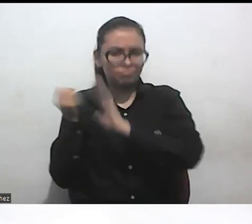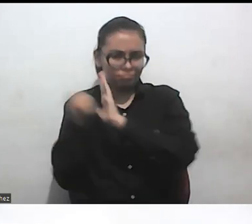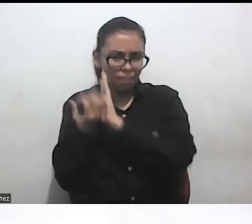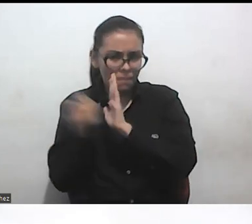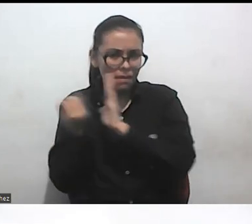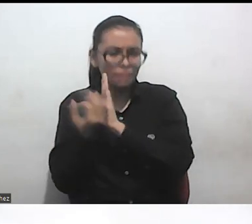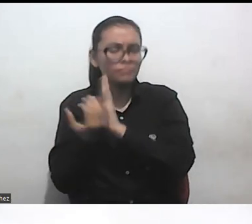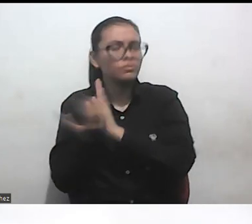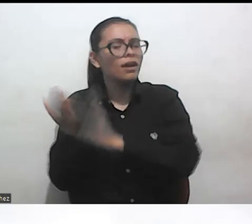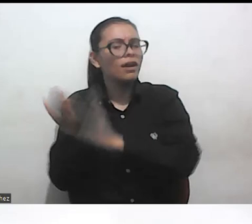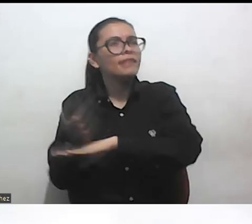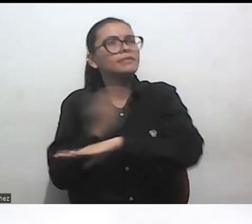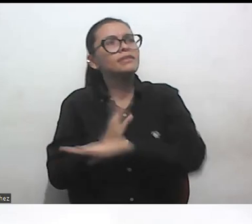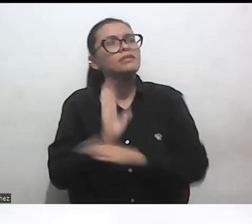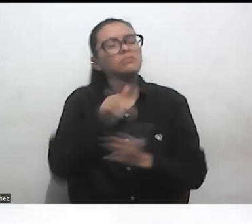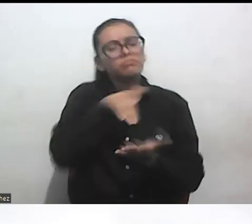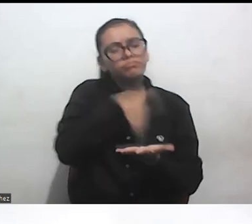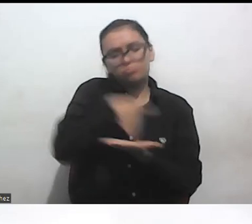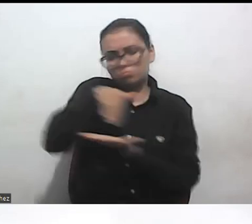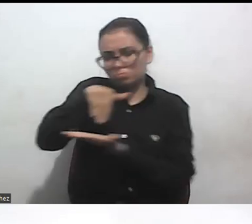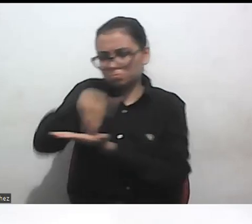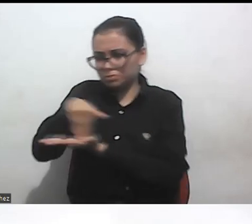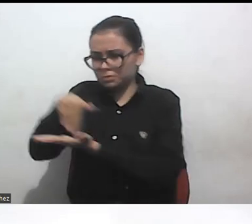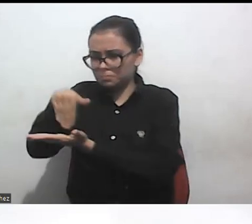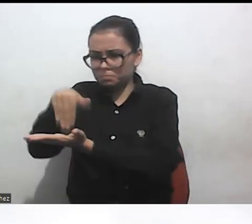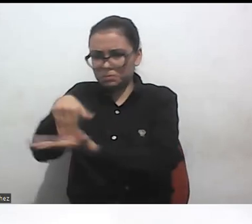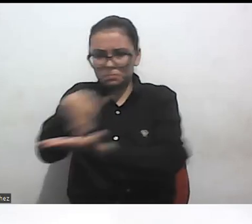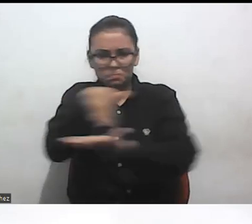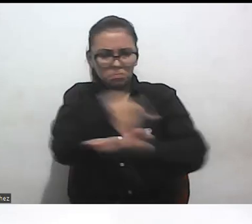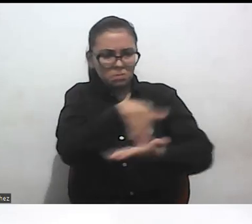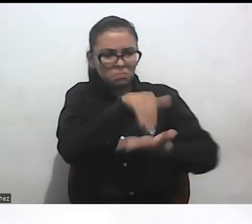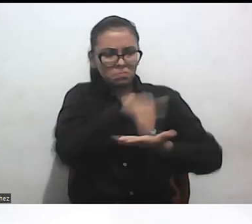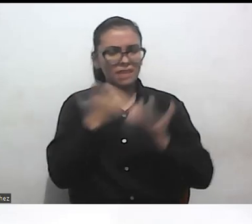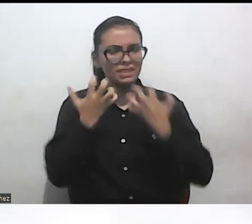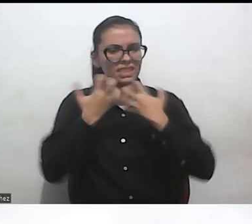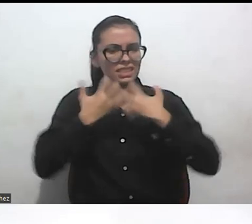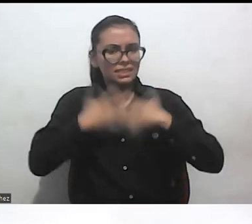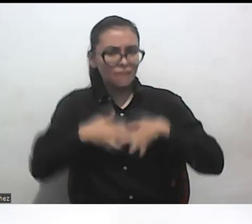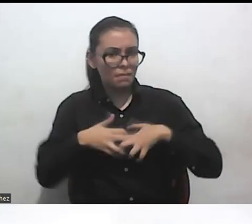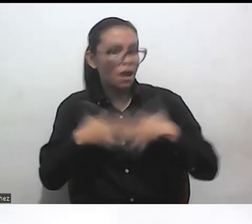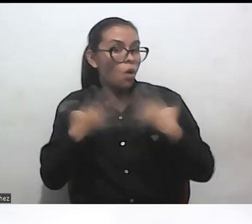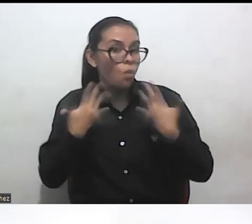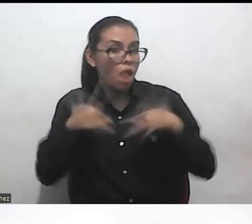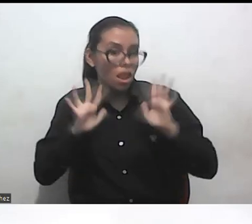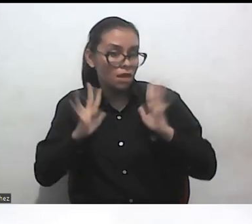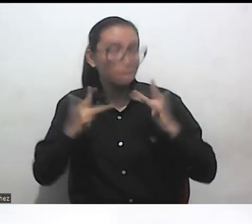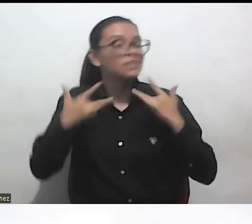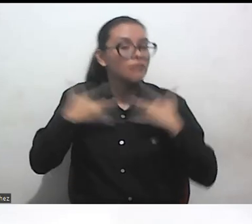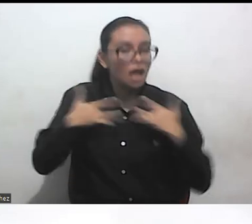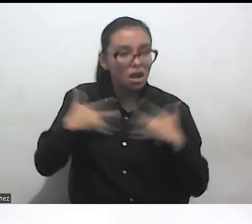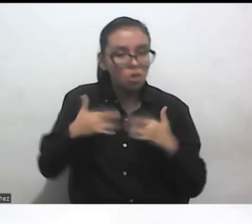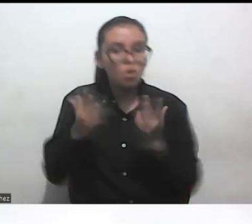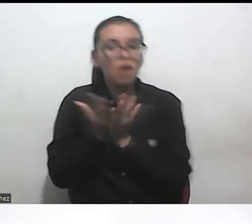las posturas separatistas al interior de nuestros sistemas, llámese salud, educación, entre otros, provocan